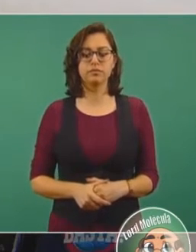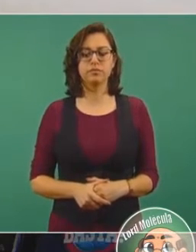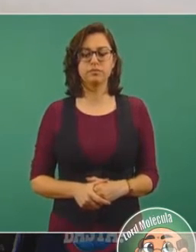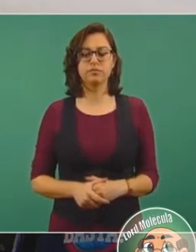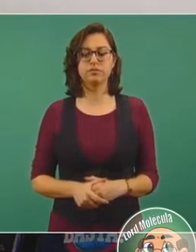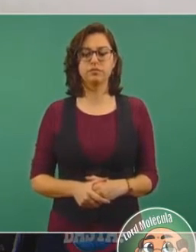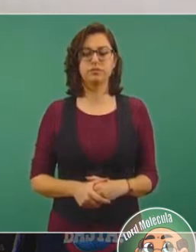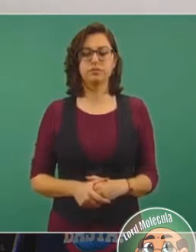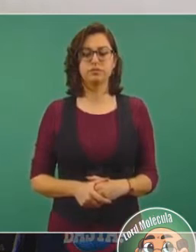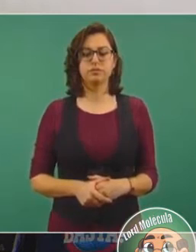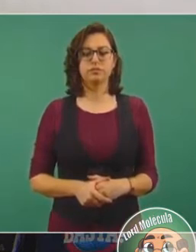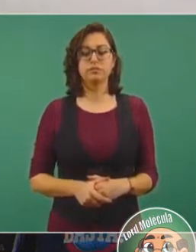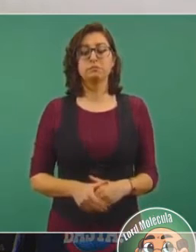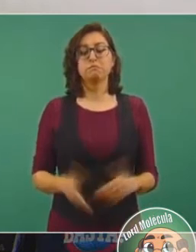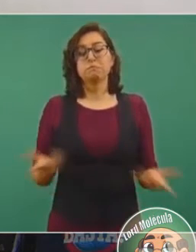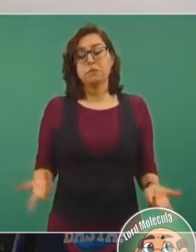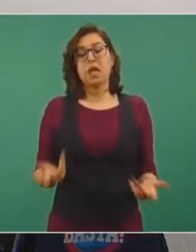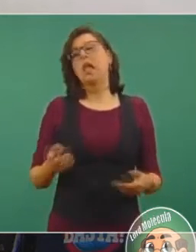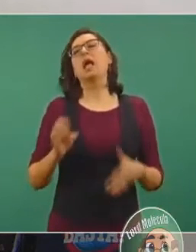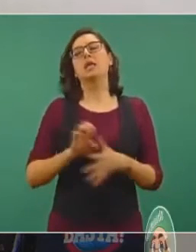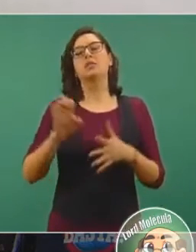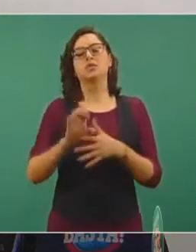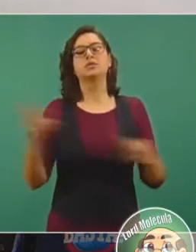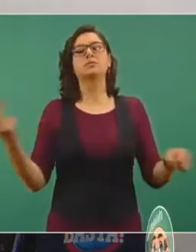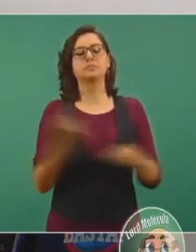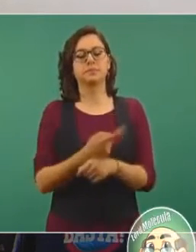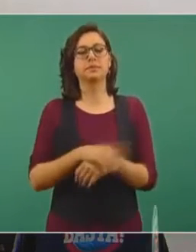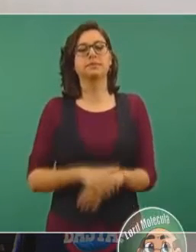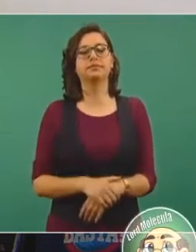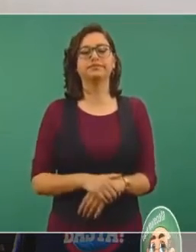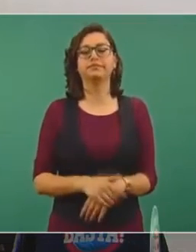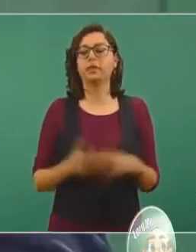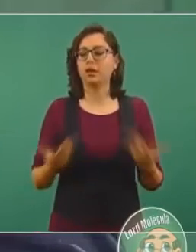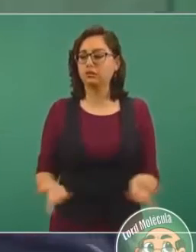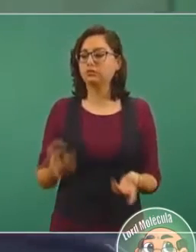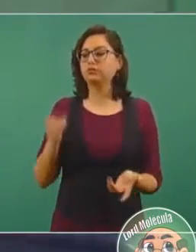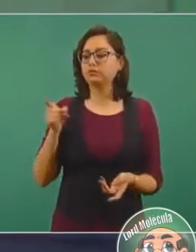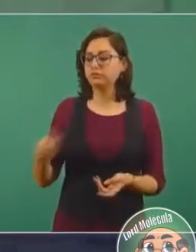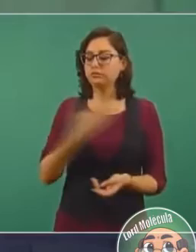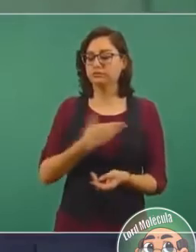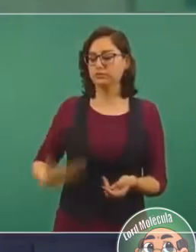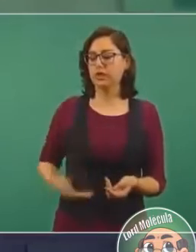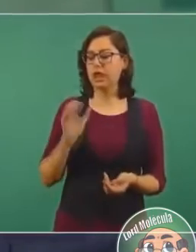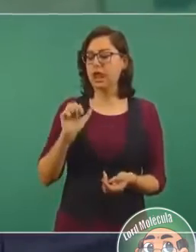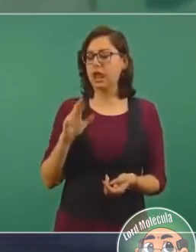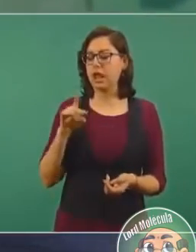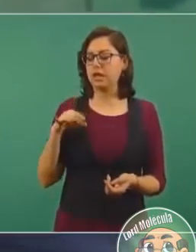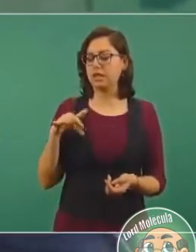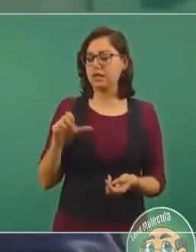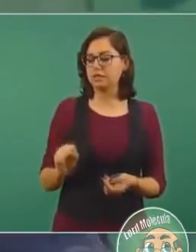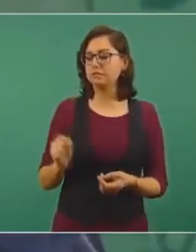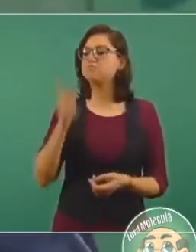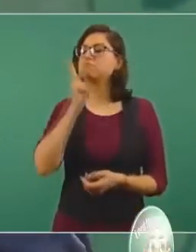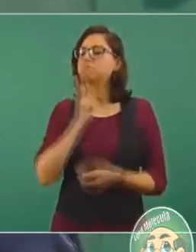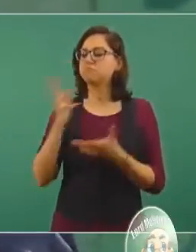Cuando la expropiación, el presidente Roosevelt entiende, el presidente Cárdenas, se escriben,